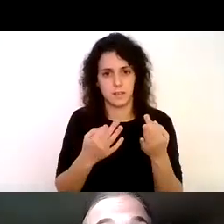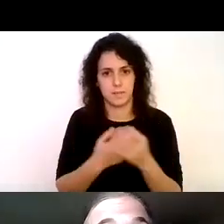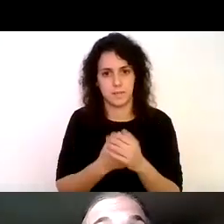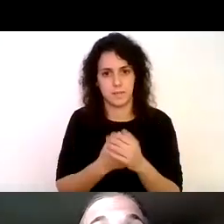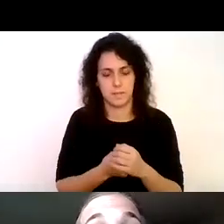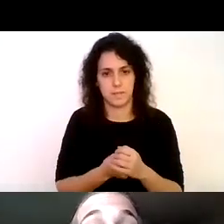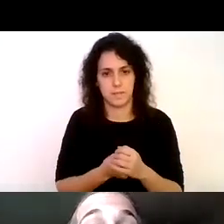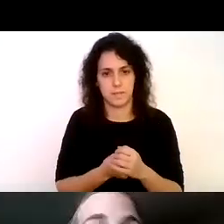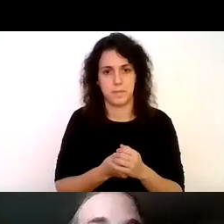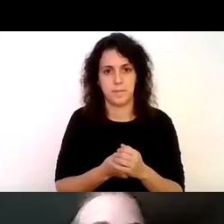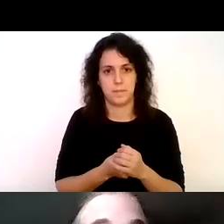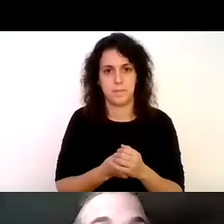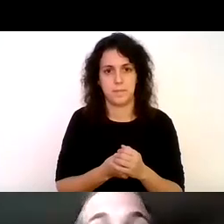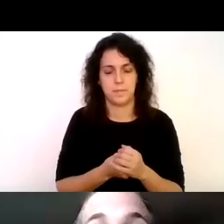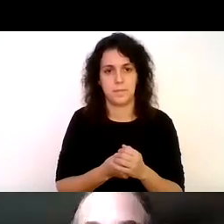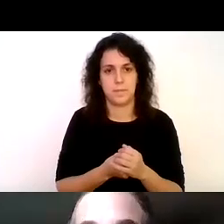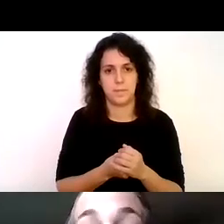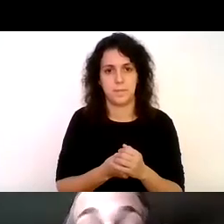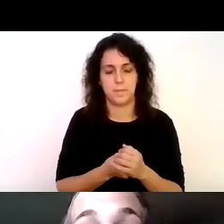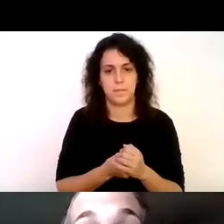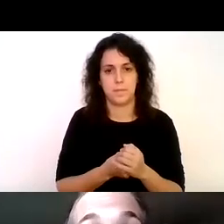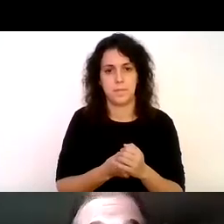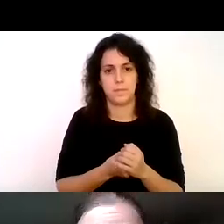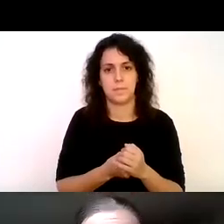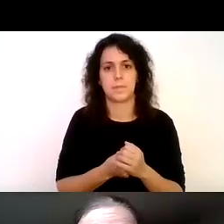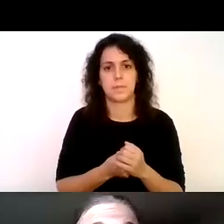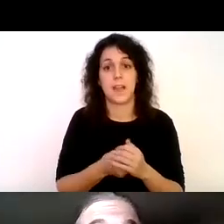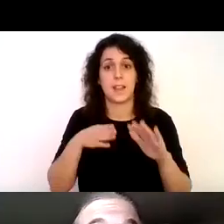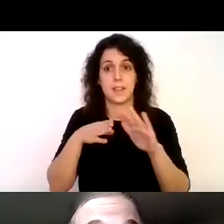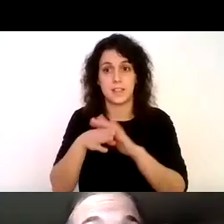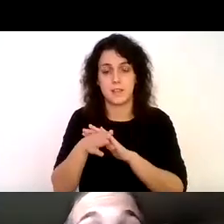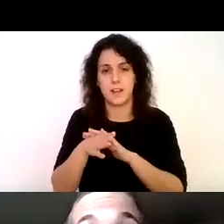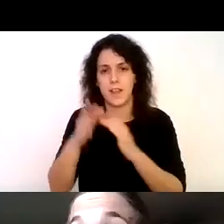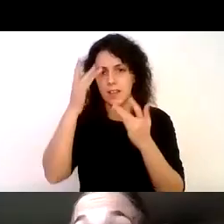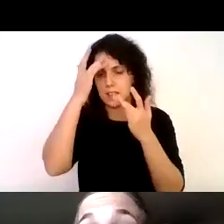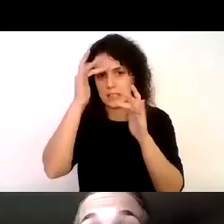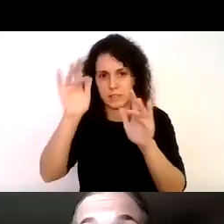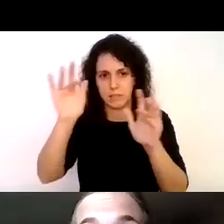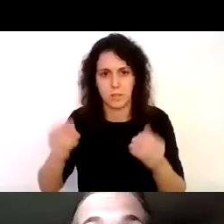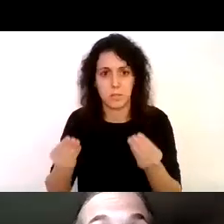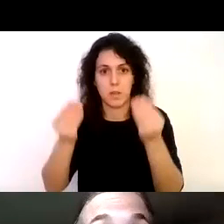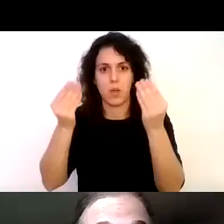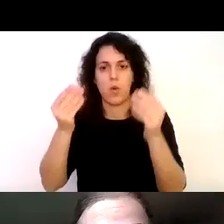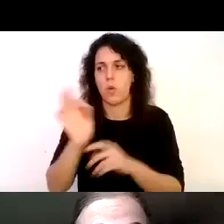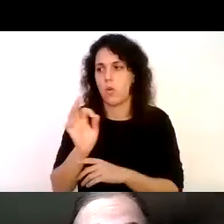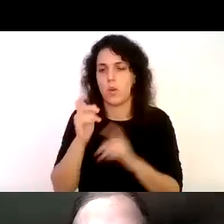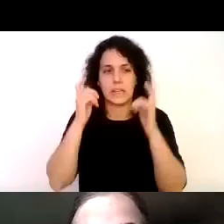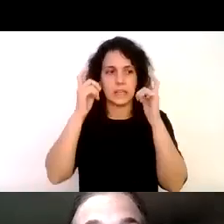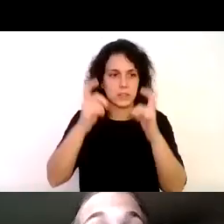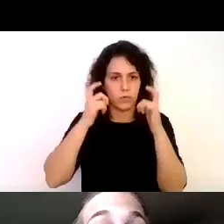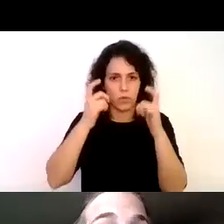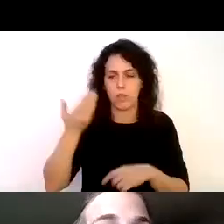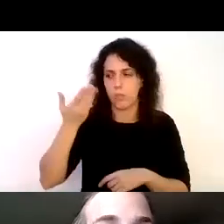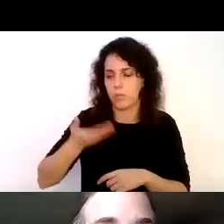uno después desarrolla más accesibilidad o le pone un esfuerzo importante también